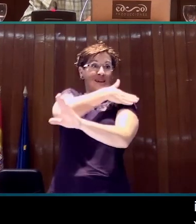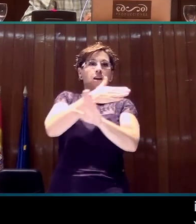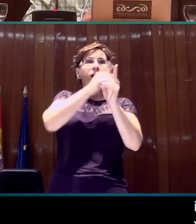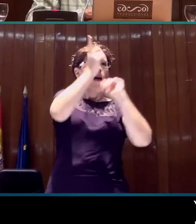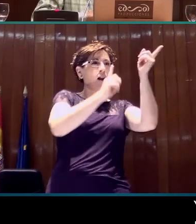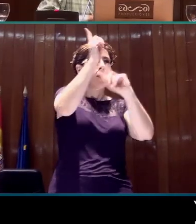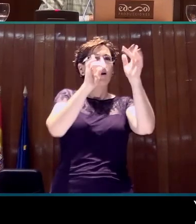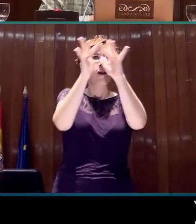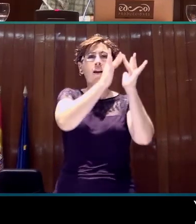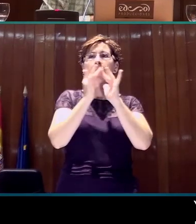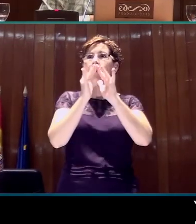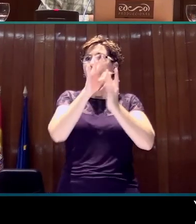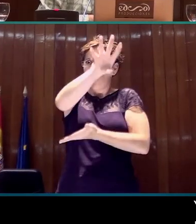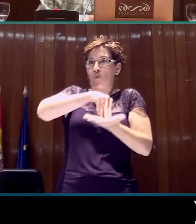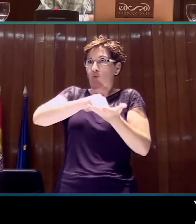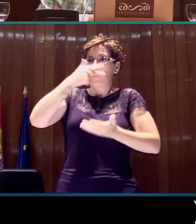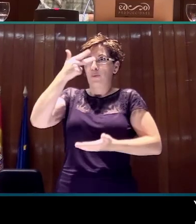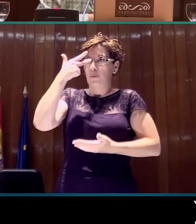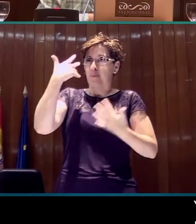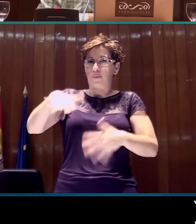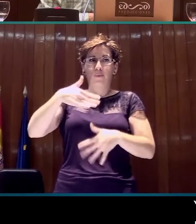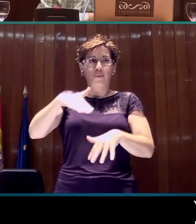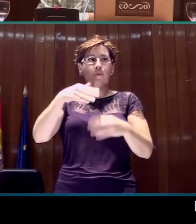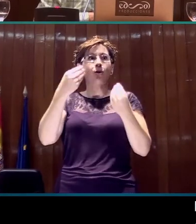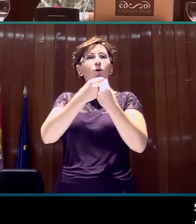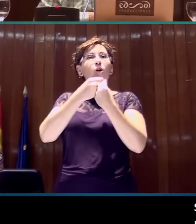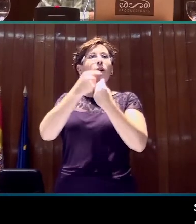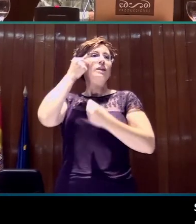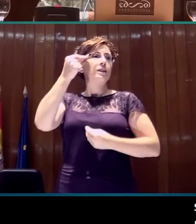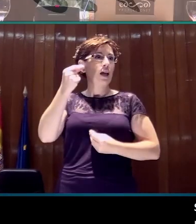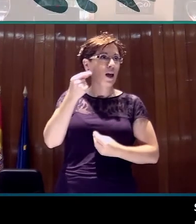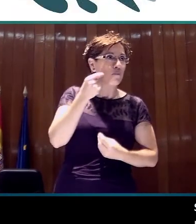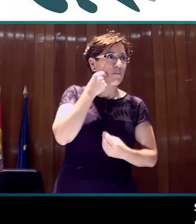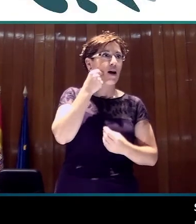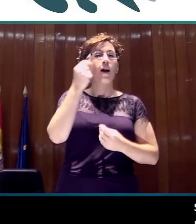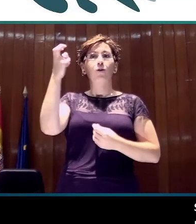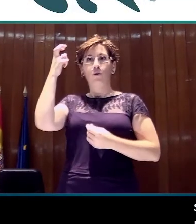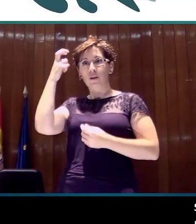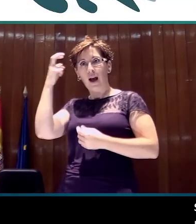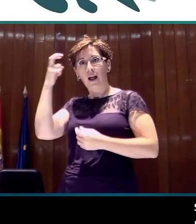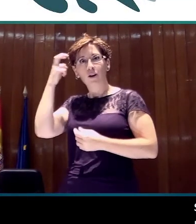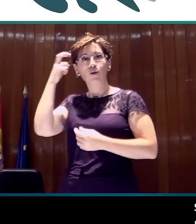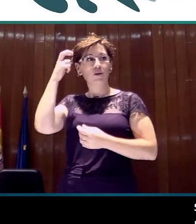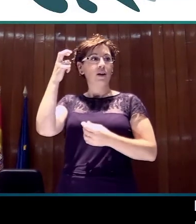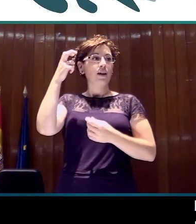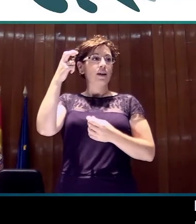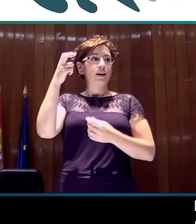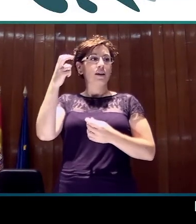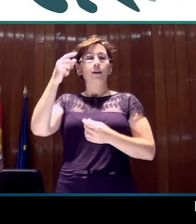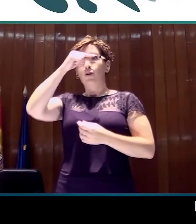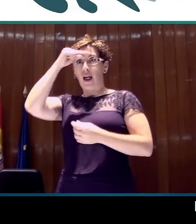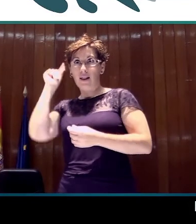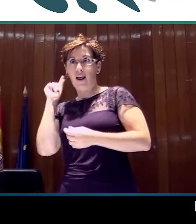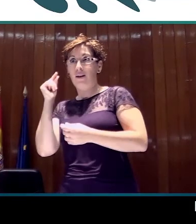muy didácticas con Gemma Barberá, con Ana Fernández Soneira y con Carlos Morillón. Y, por supuesto, dar las gracias a todos